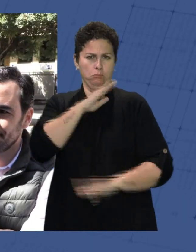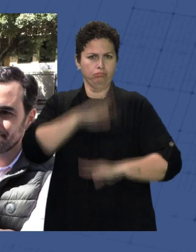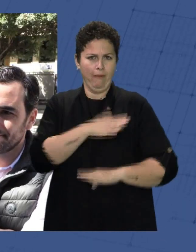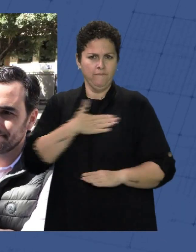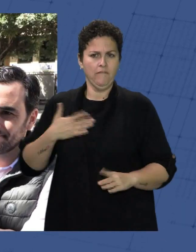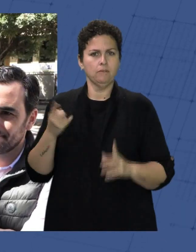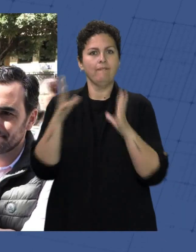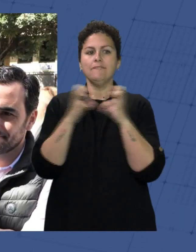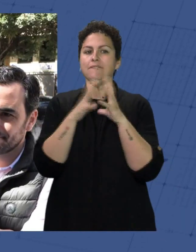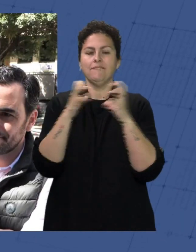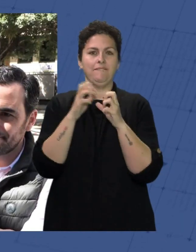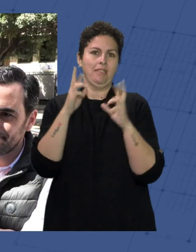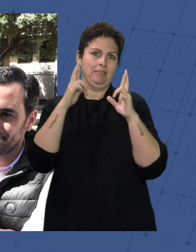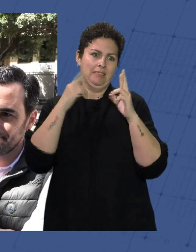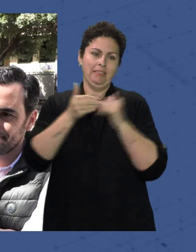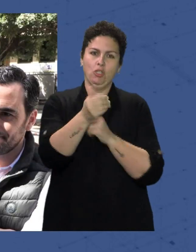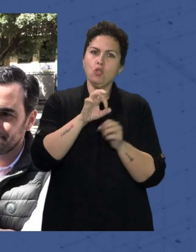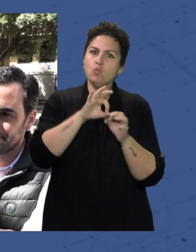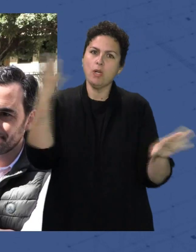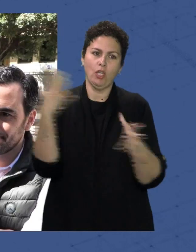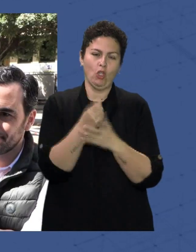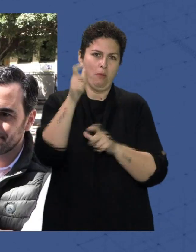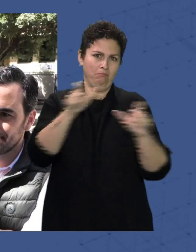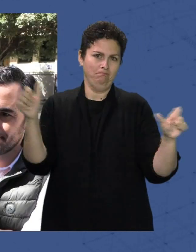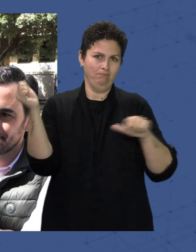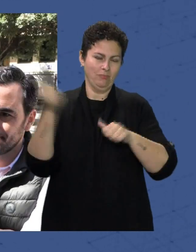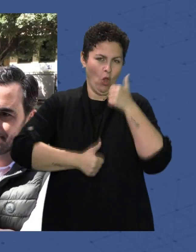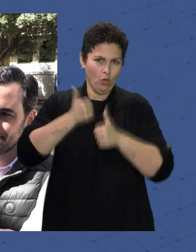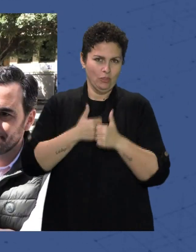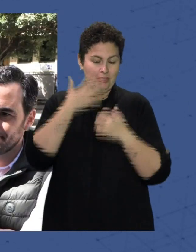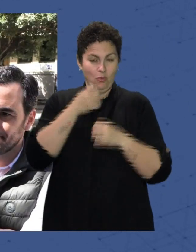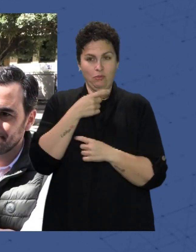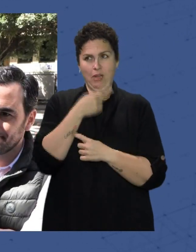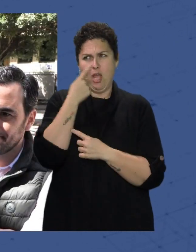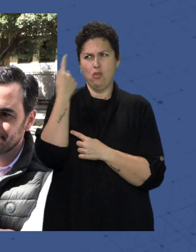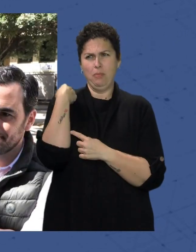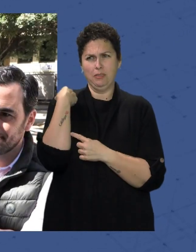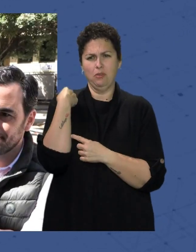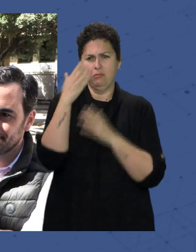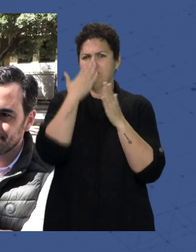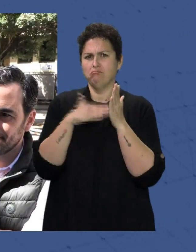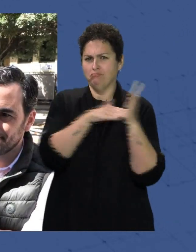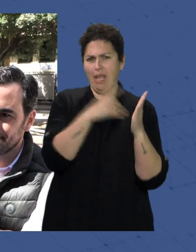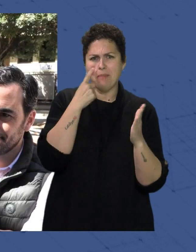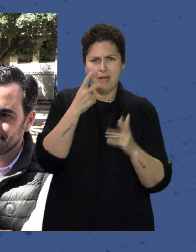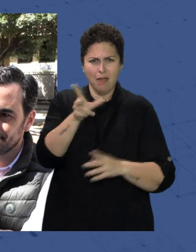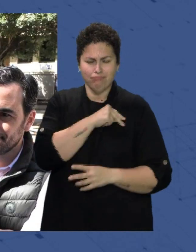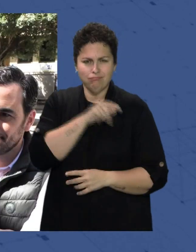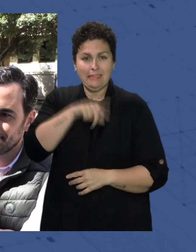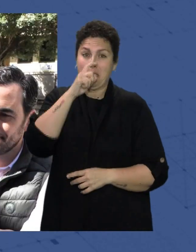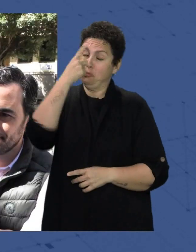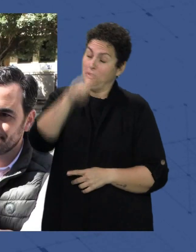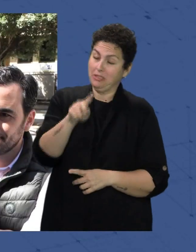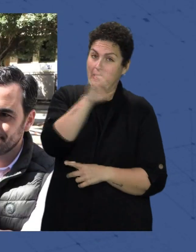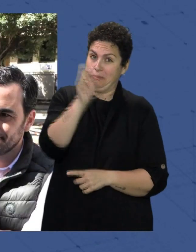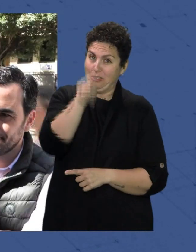que le deseo muchísima suerte a todos los participantes que seguro que este año la copa, el año pasado se quedó en una FUTRAC de Almería no sé si este año también, pero